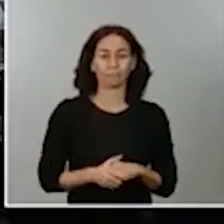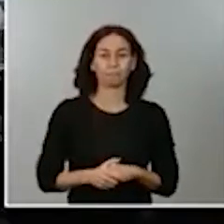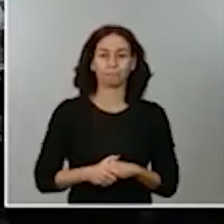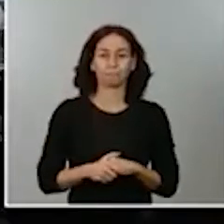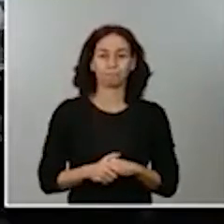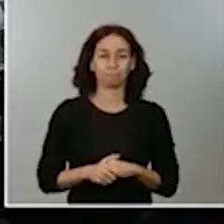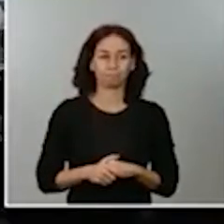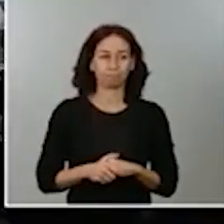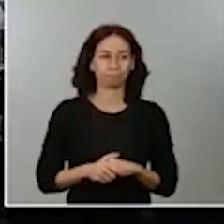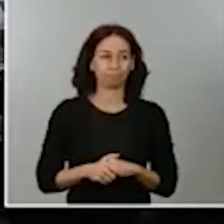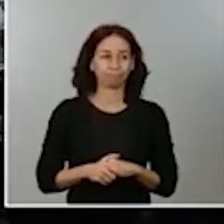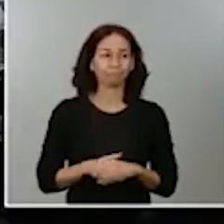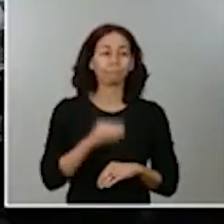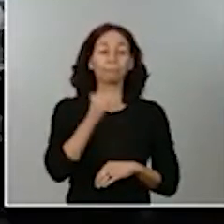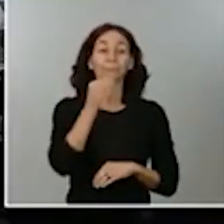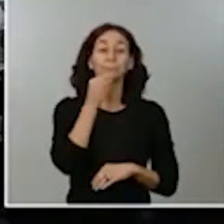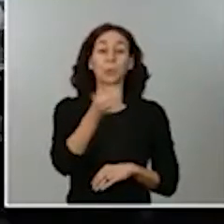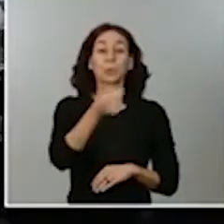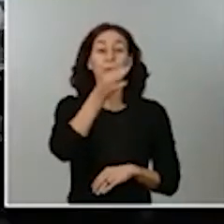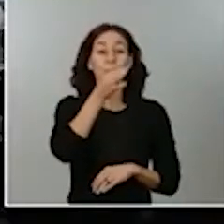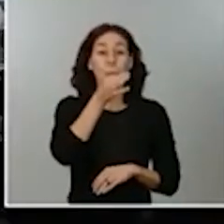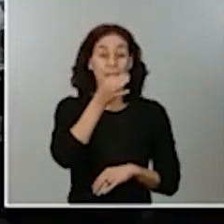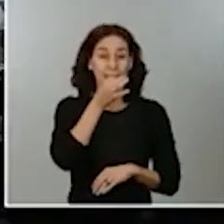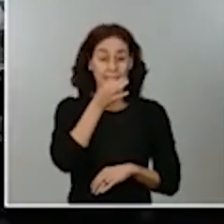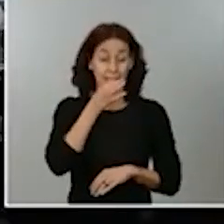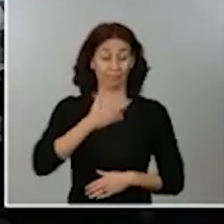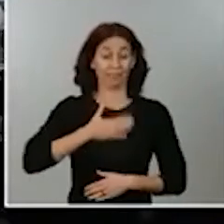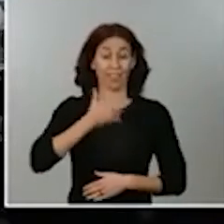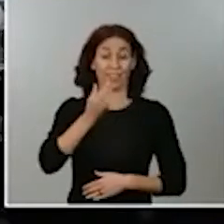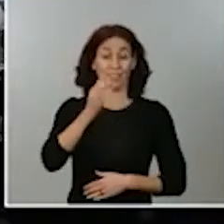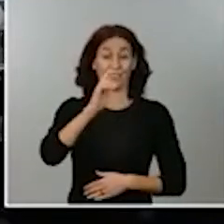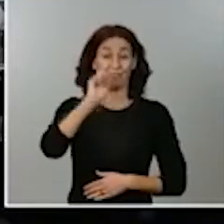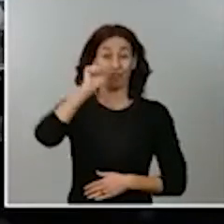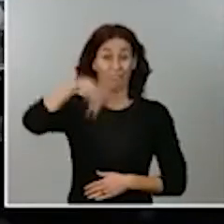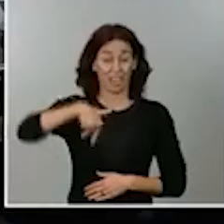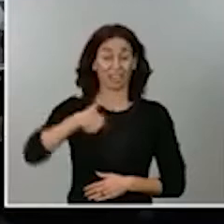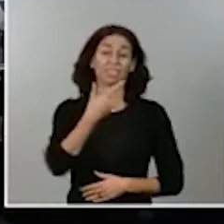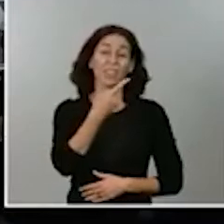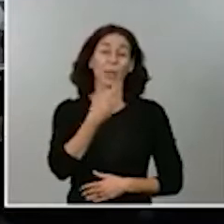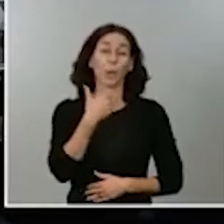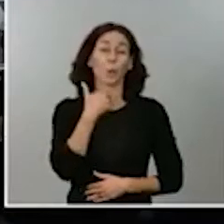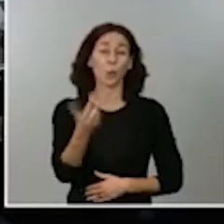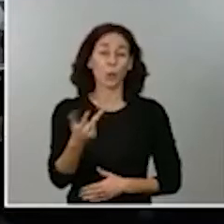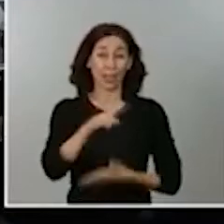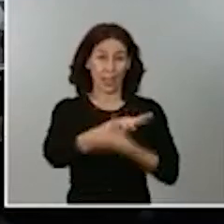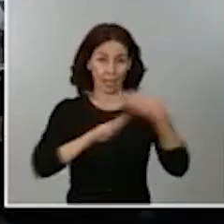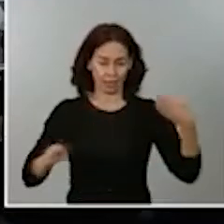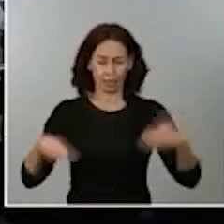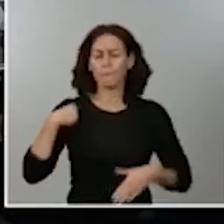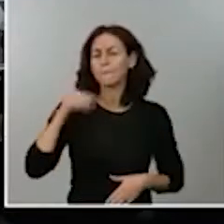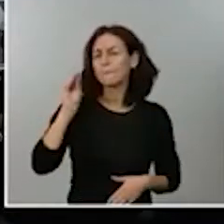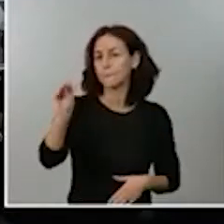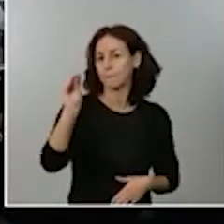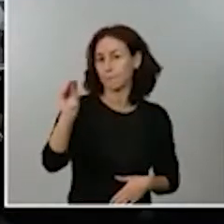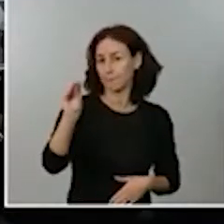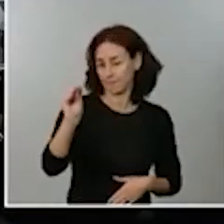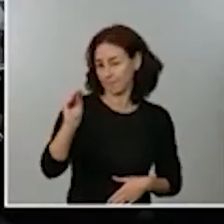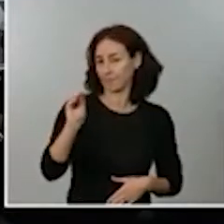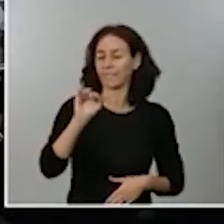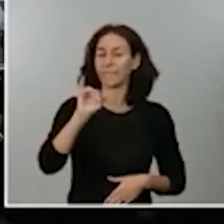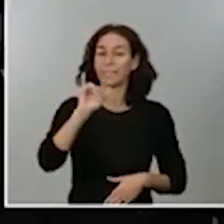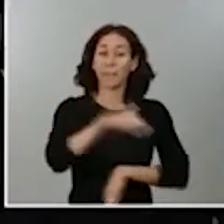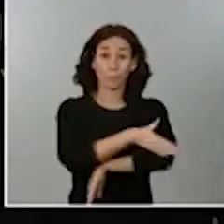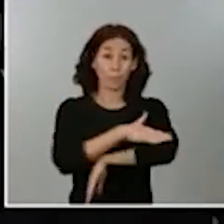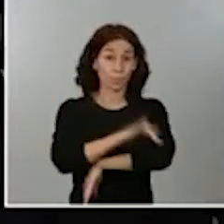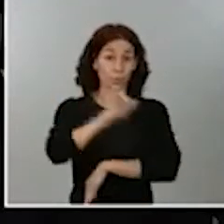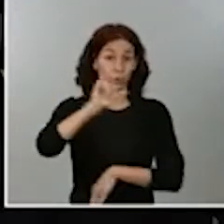Hola, buenas tardes, ministros. Soy Fran Balado, de La Voz de Galicia. Yo quería preguntarle al ministro Illa si considera que la propuesta trasladada